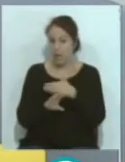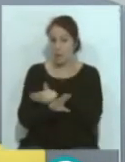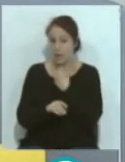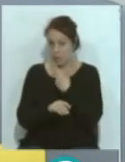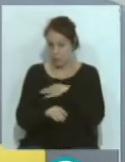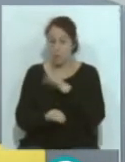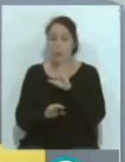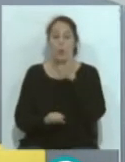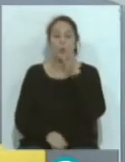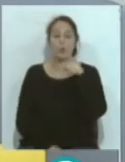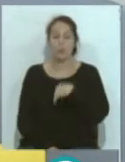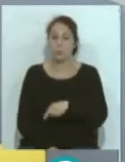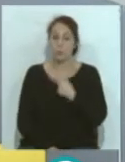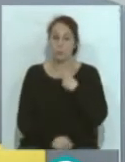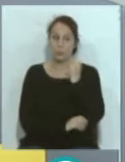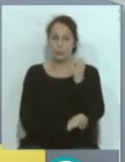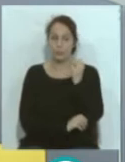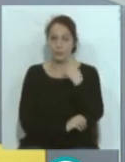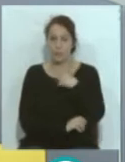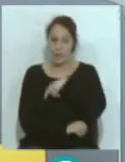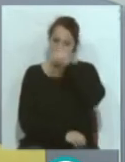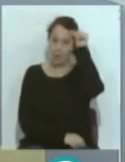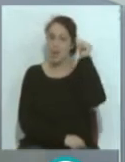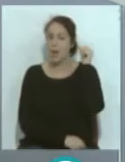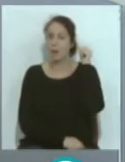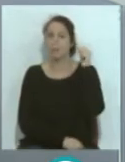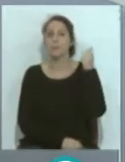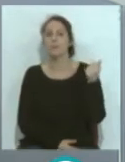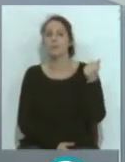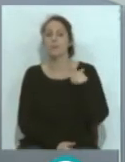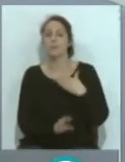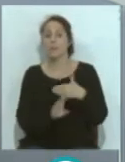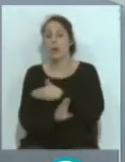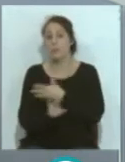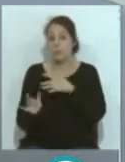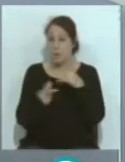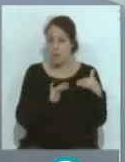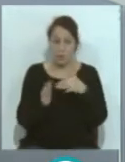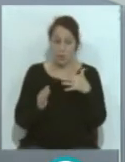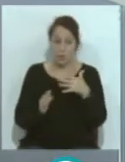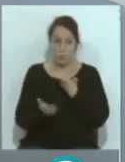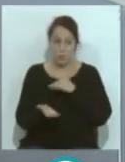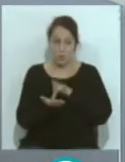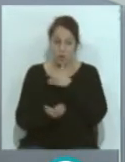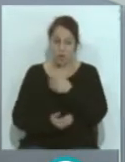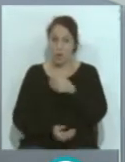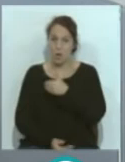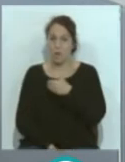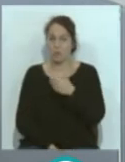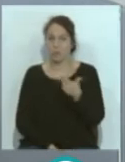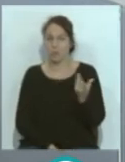decir, porque hoy comparecía en rueda de prensa Álvaro Cervera en la previa del partido que se va a disputar el próximo